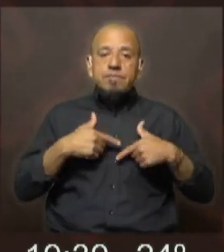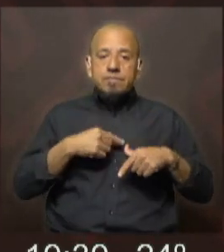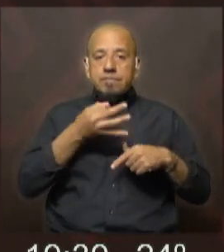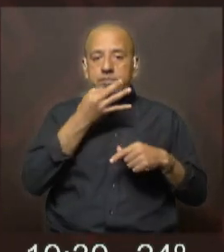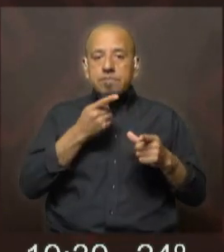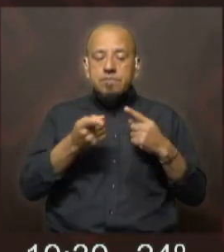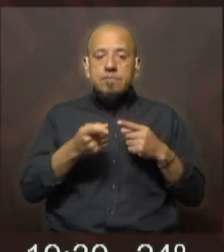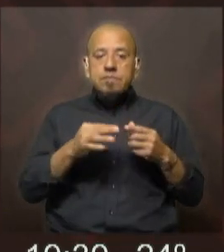cercana al 50% junto